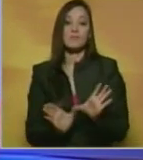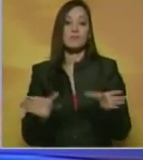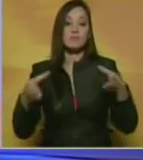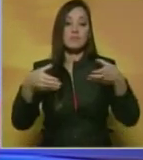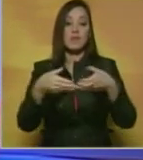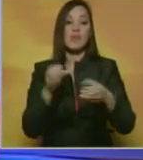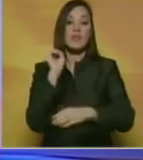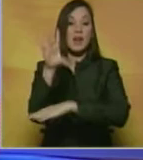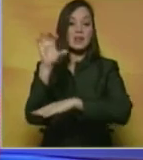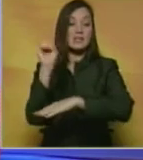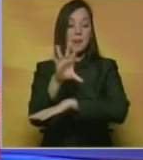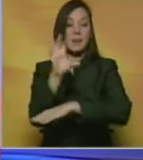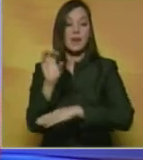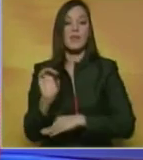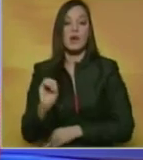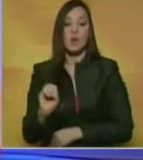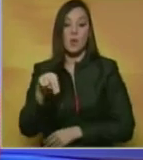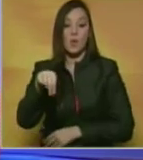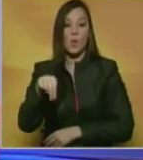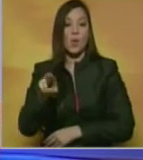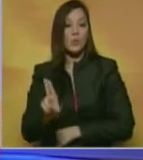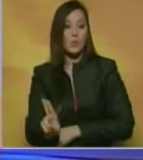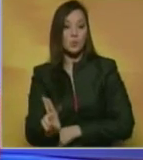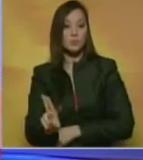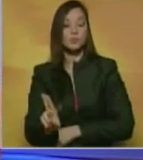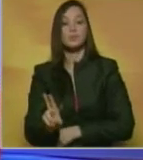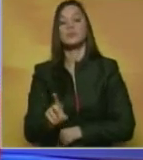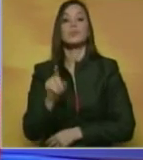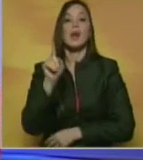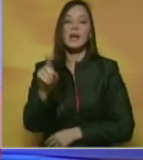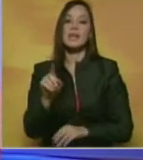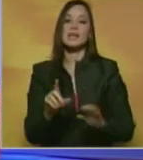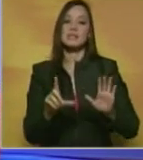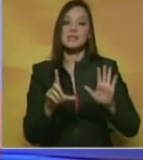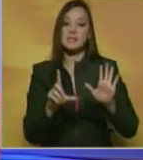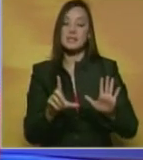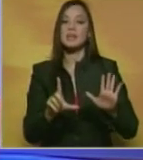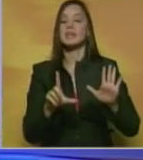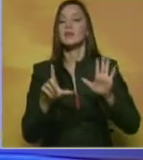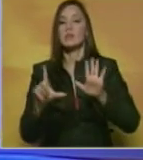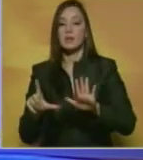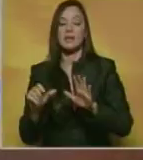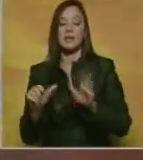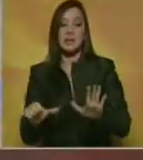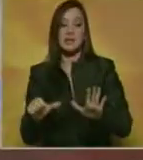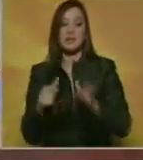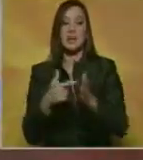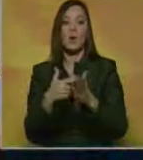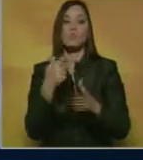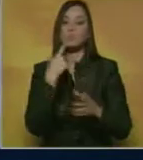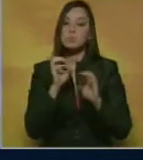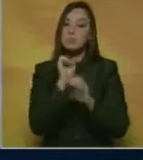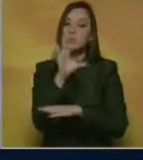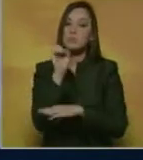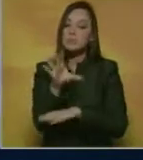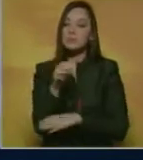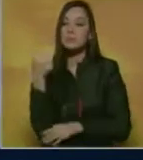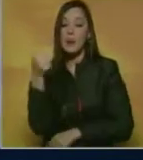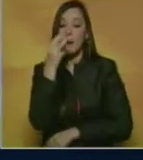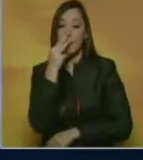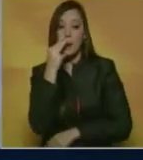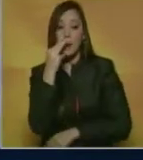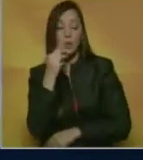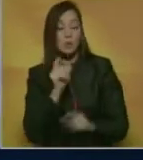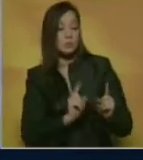nivel de la Asamblea General de la Organización de las Naciones Unidas en su septuagésimo periodo de sesión. El mandatario nacional tiene previsto